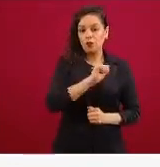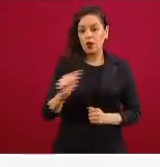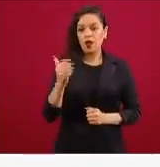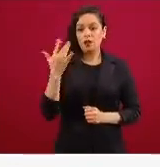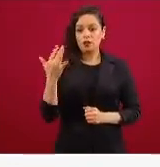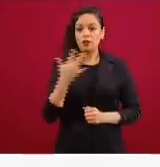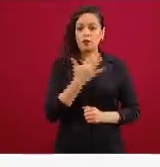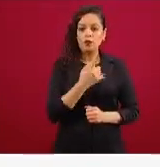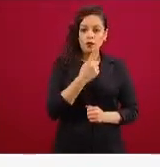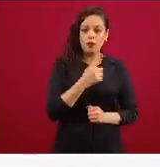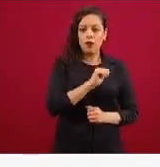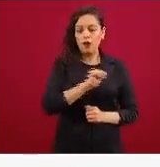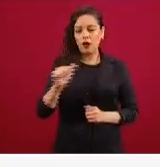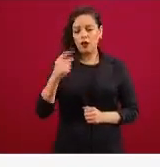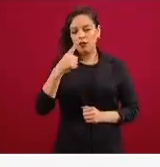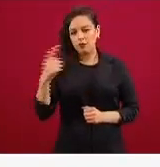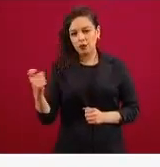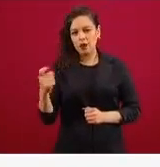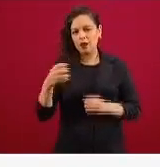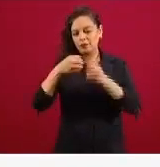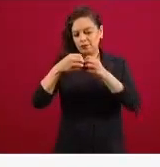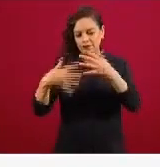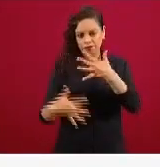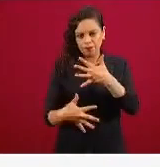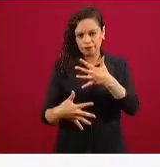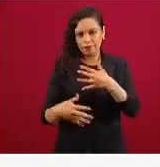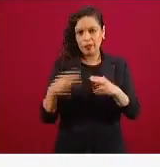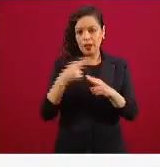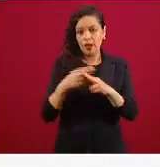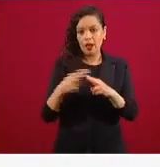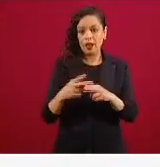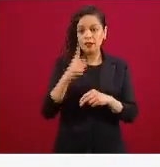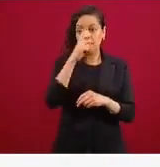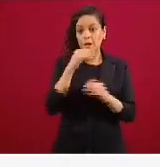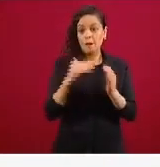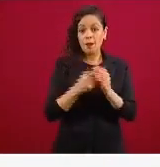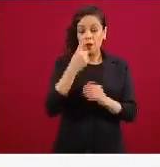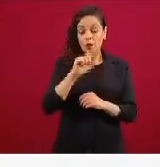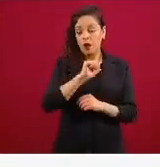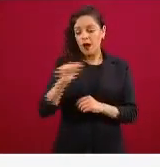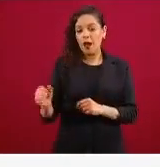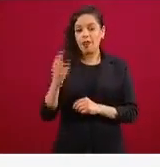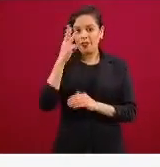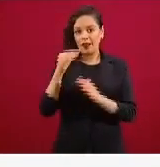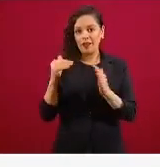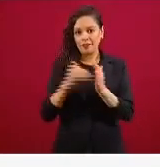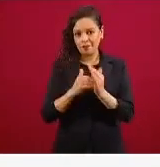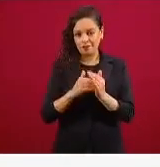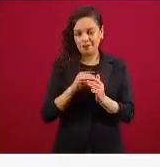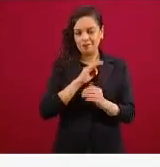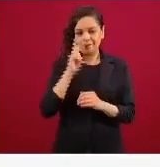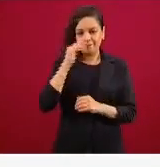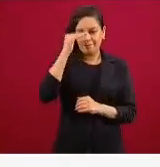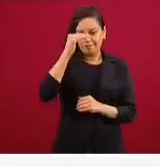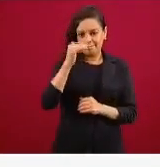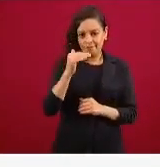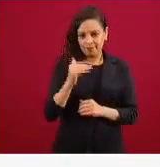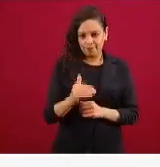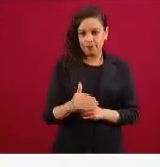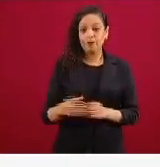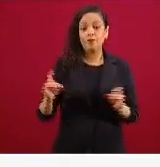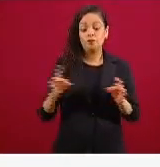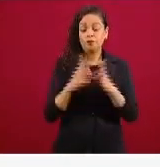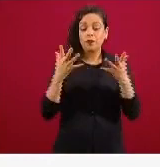51 a 100, etcétera, hasta llegar de 1.001 a 3.000 y desde luego en un momento dado pudiera haber más de 3.000 casos